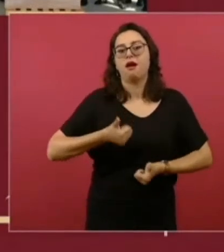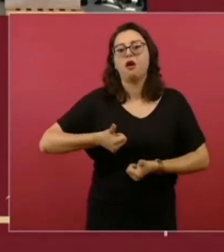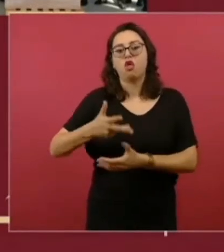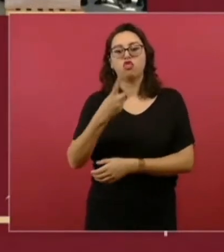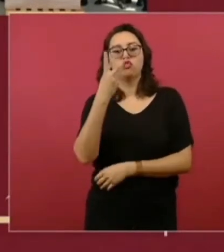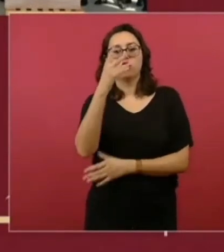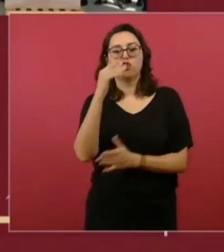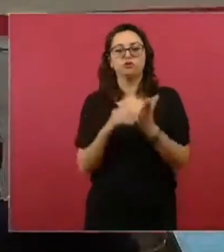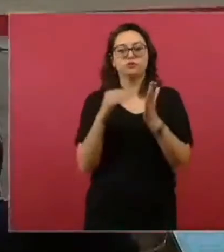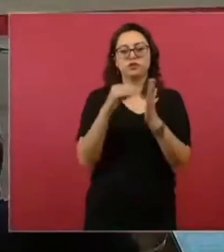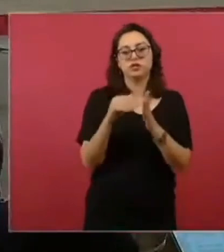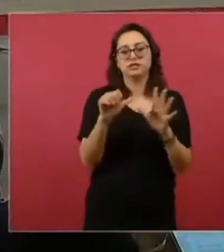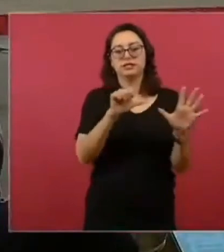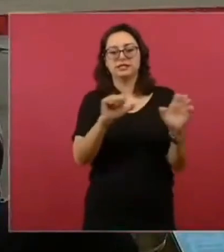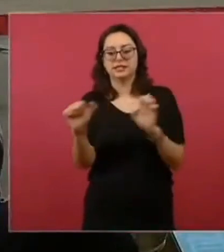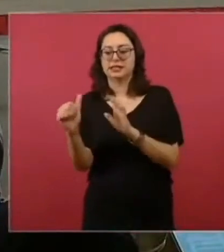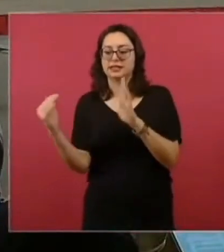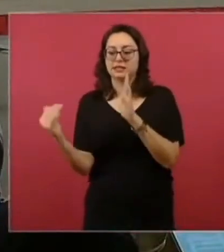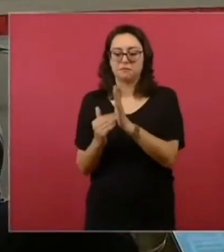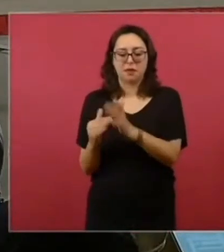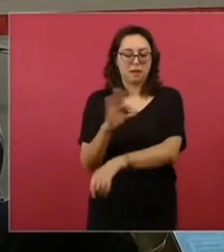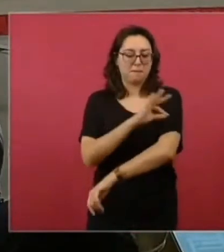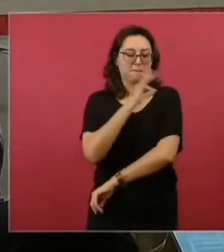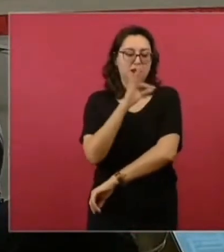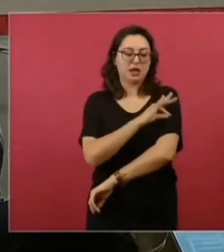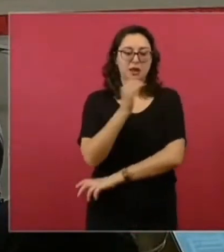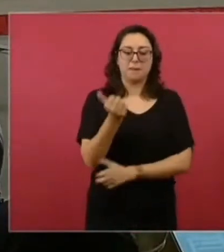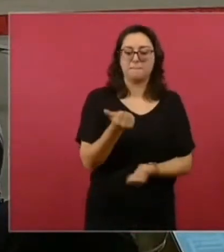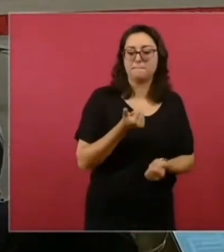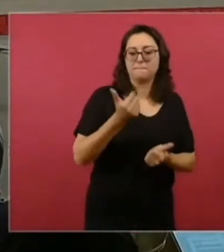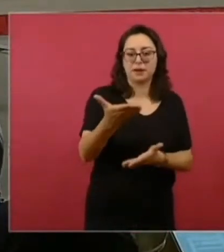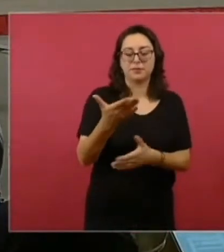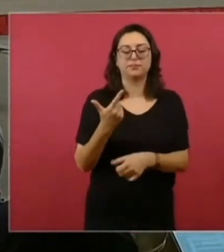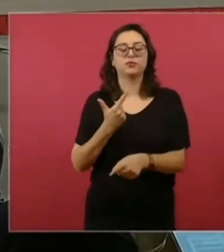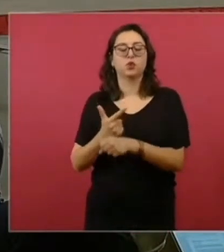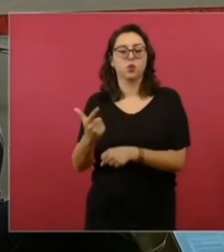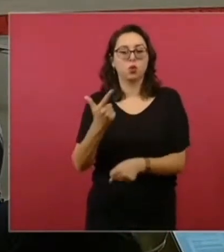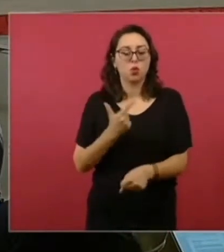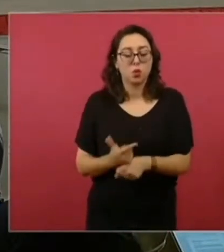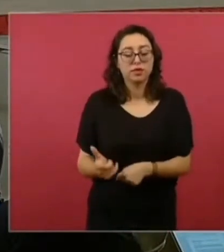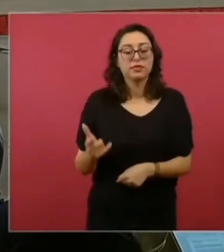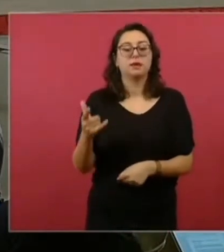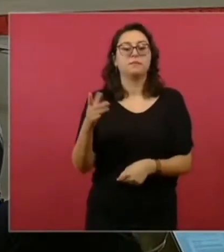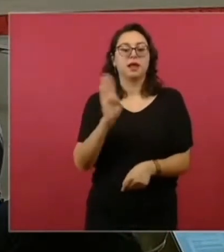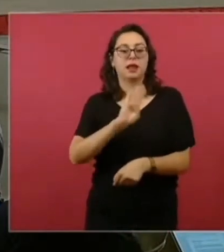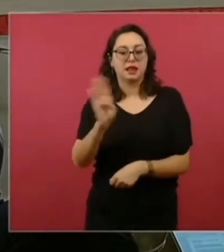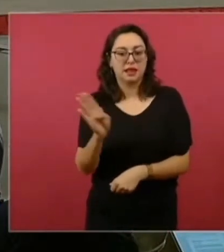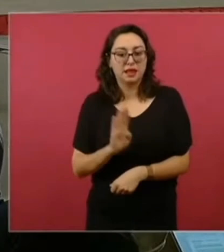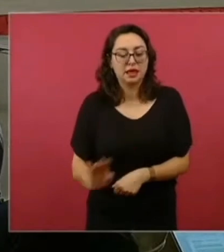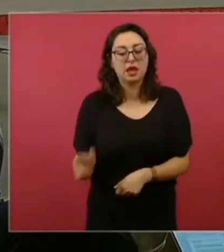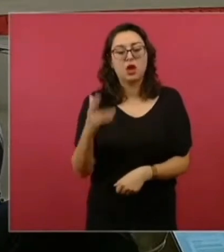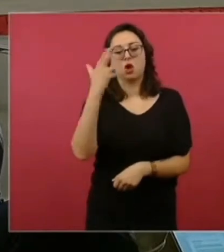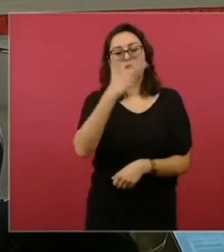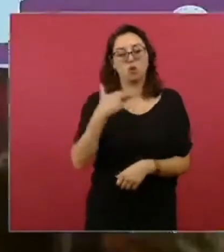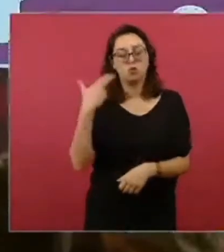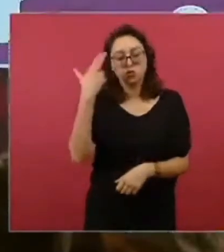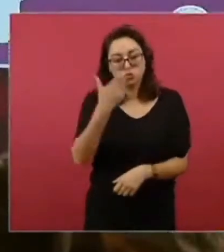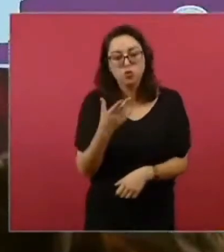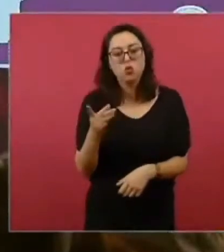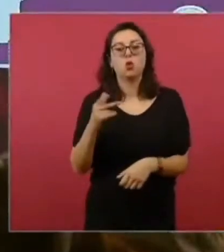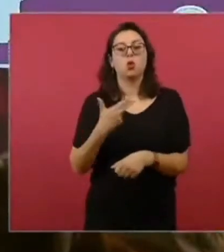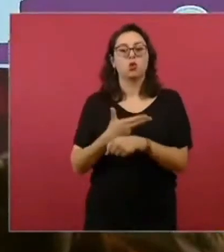.600.000 vacunas en los países que vemos aquí, que son Guatemala, Belice, Honduras, Haití, República Dominicana, Jamaica,